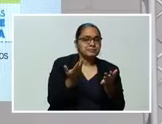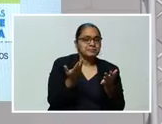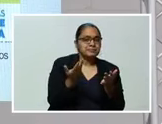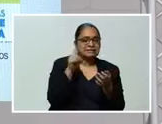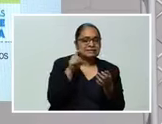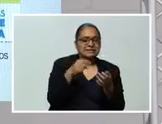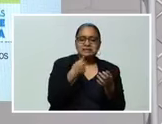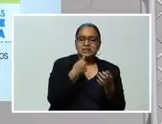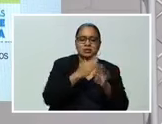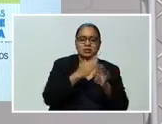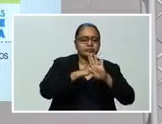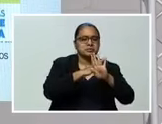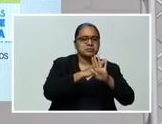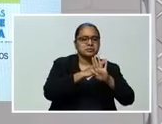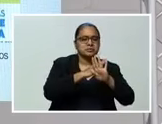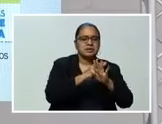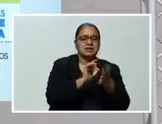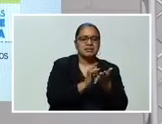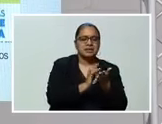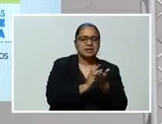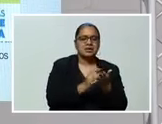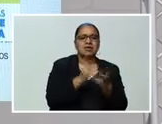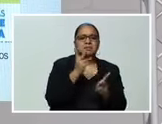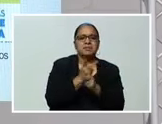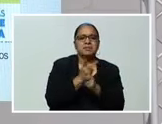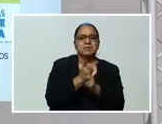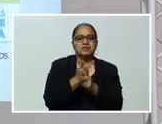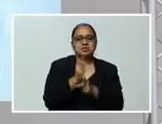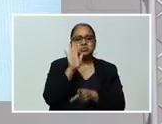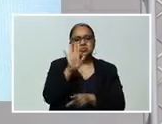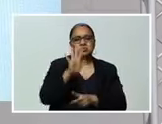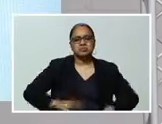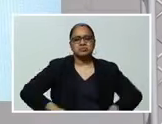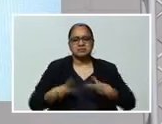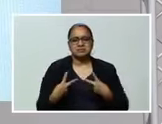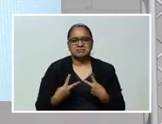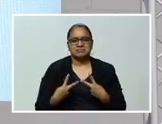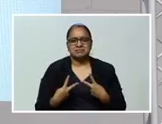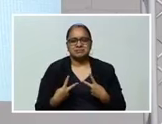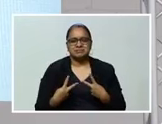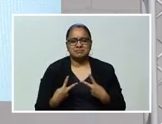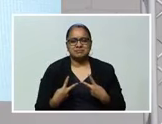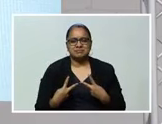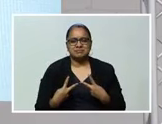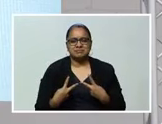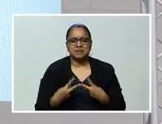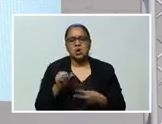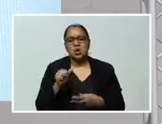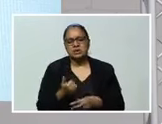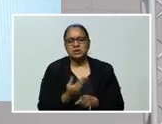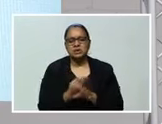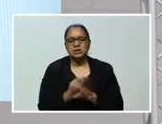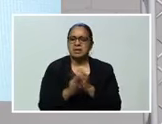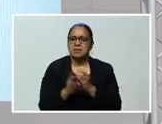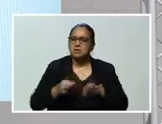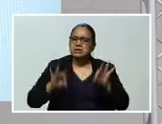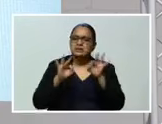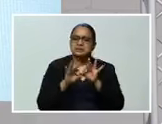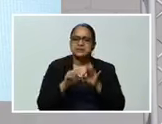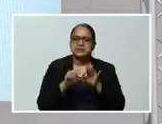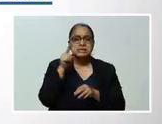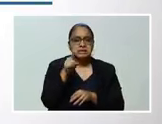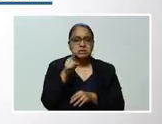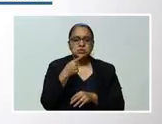Sin la receta De un médico Puede ser un riesgo Para su salud Y otro dato Muy importante Si usted